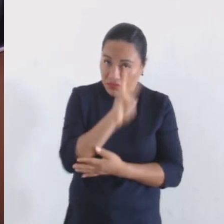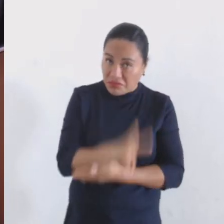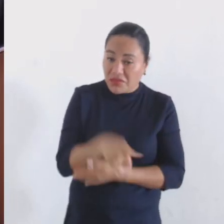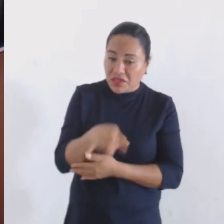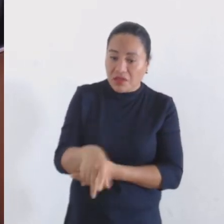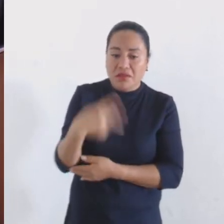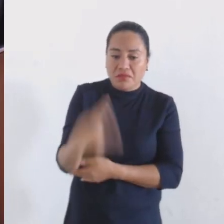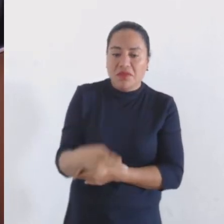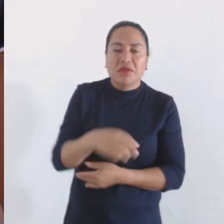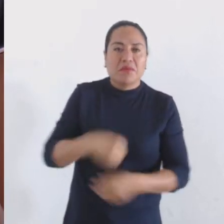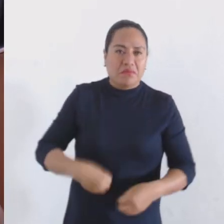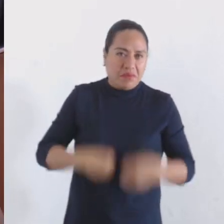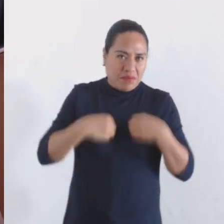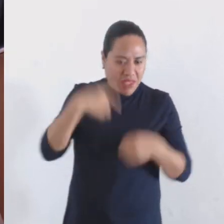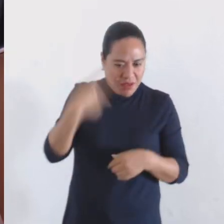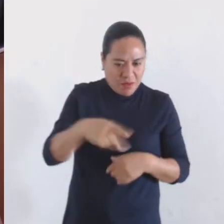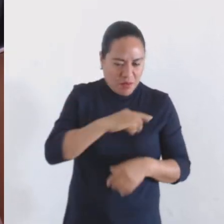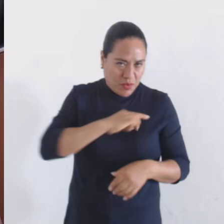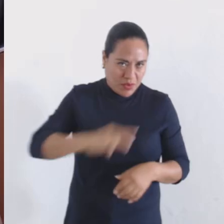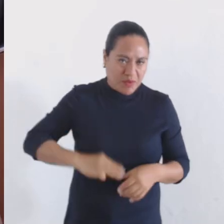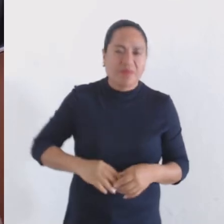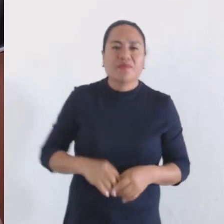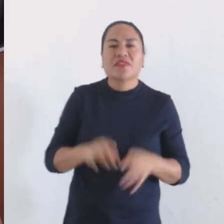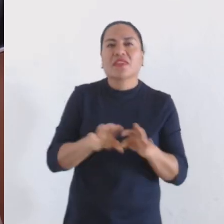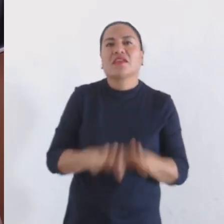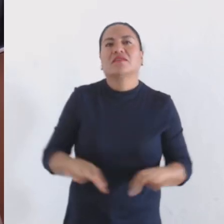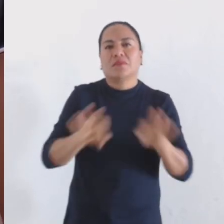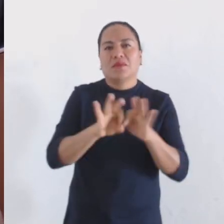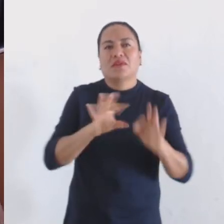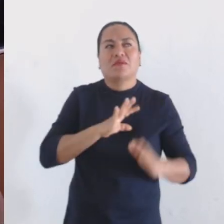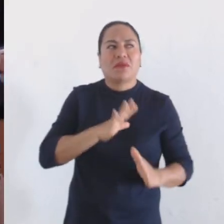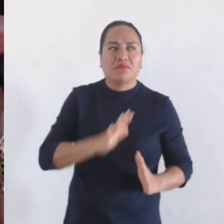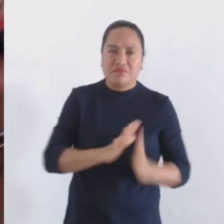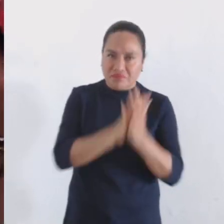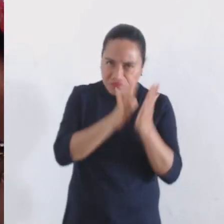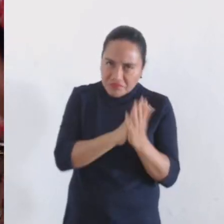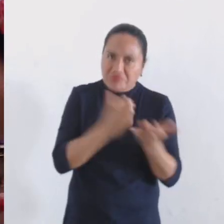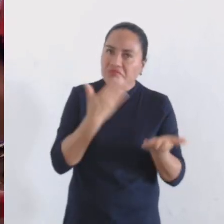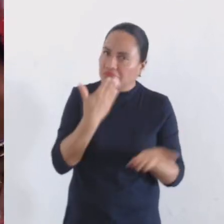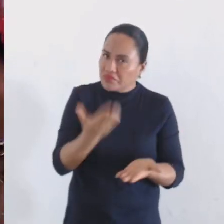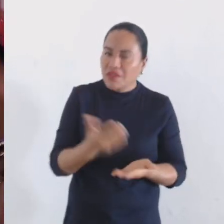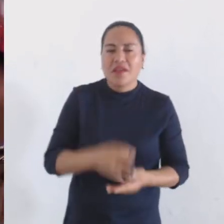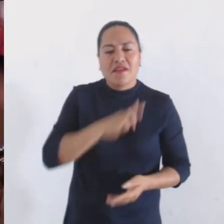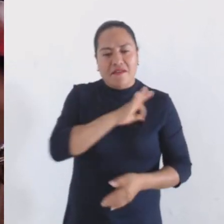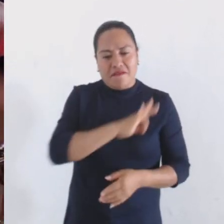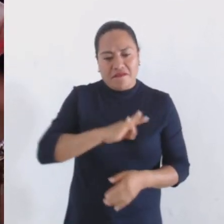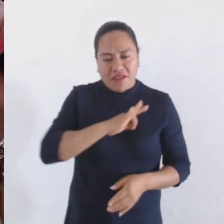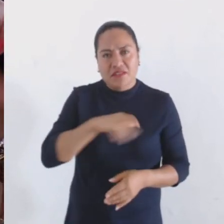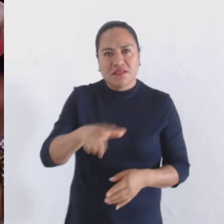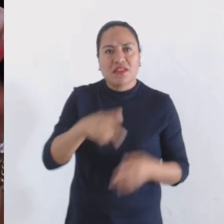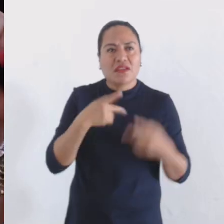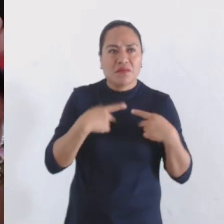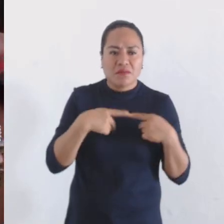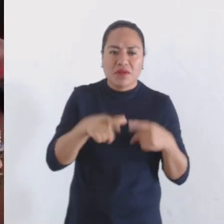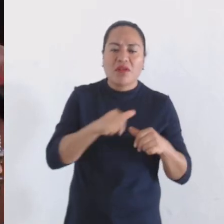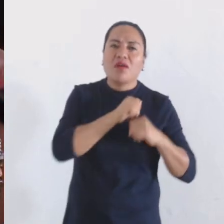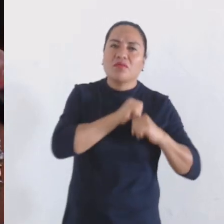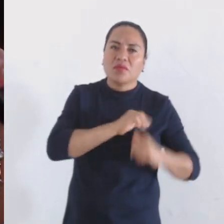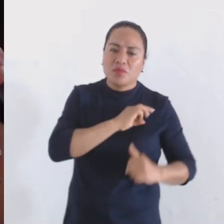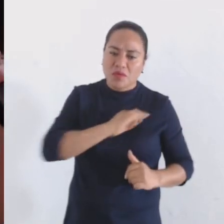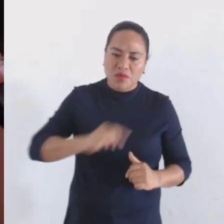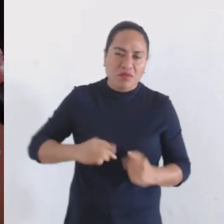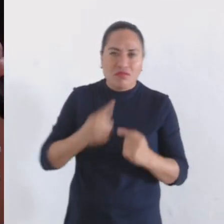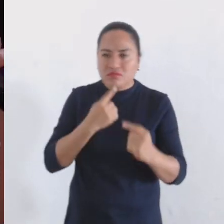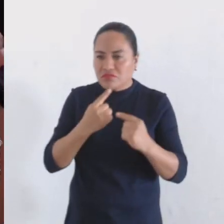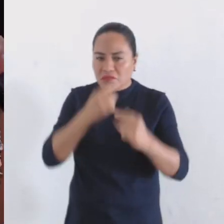viven aquí. Es importante que participen, felicitar a nuestro cabildo por las decisiones que ha tomado